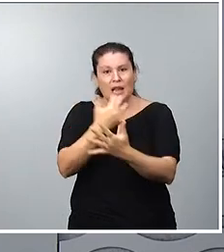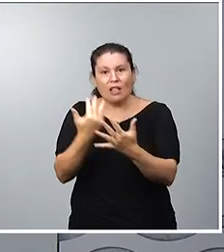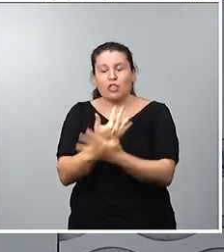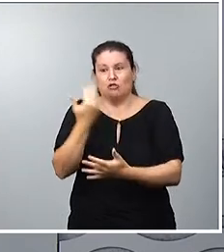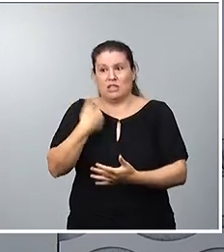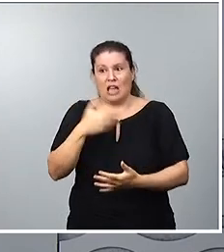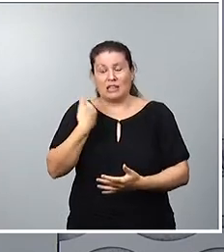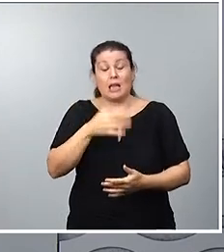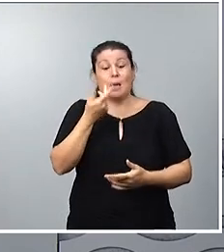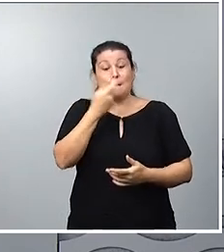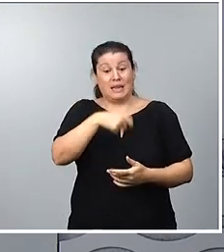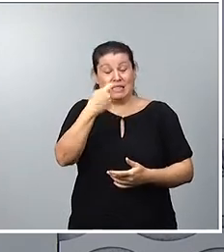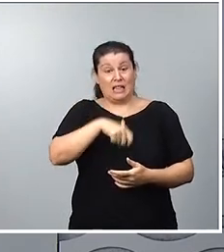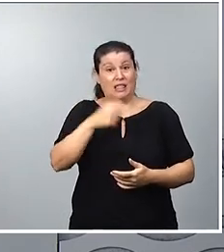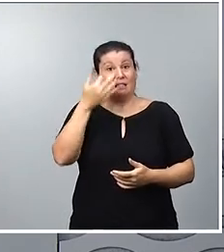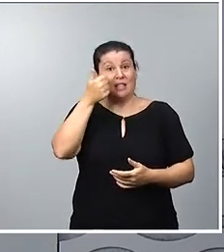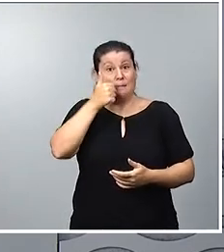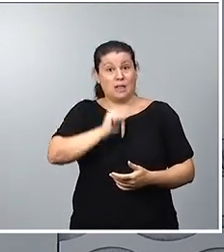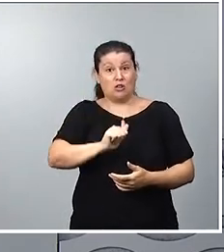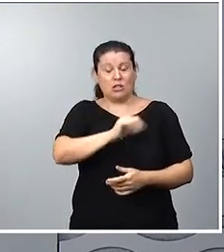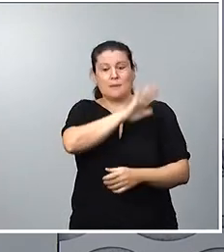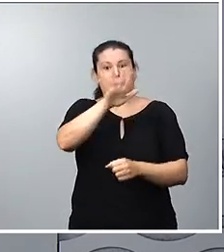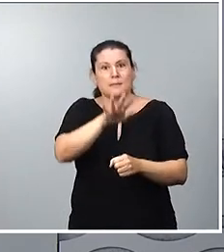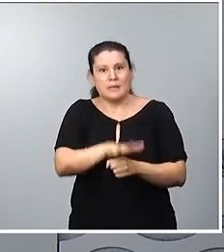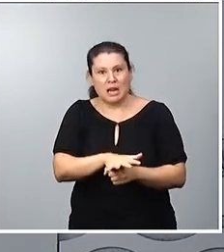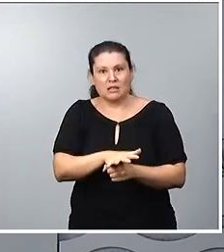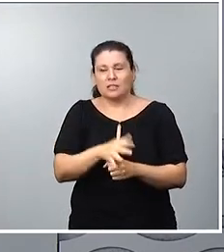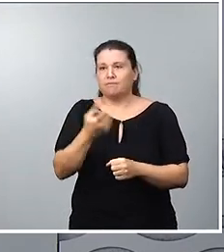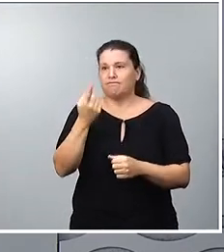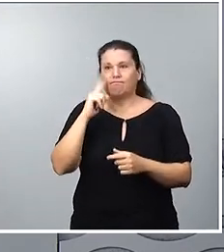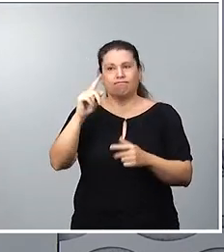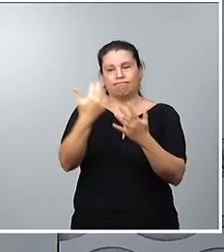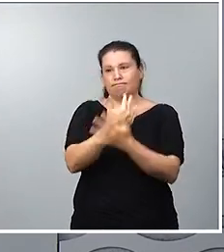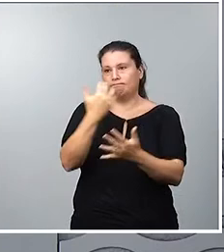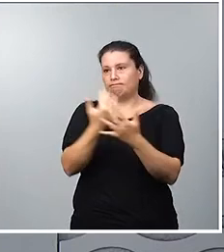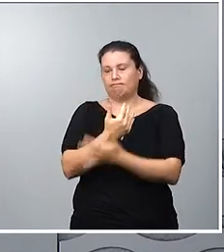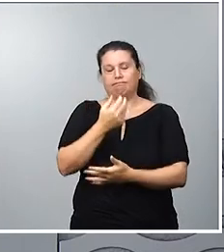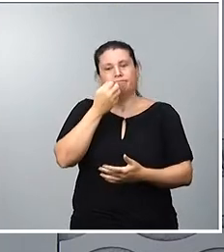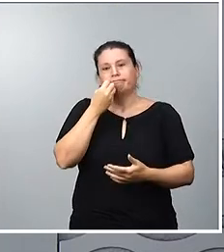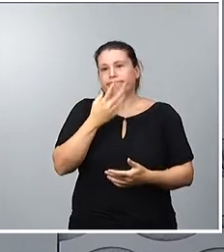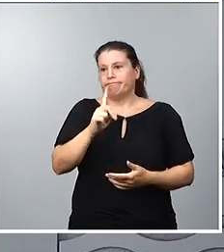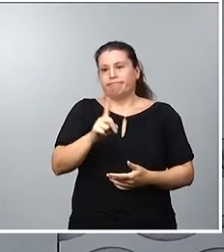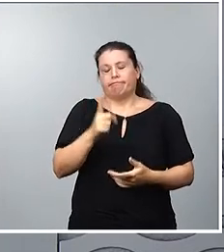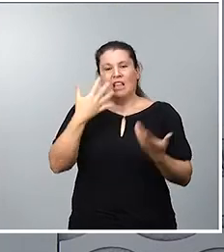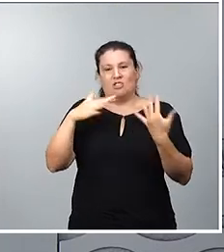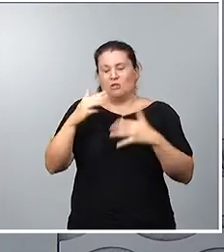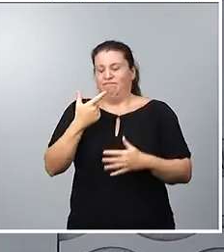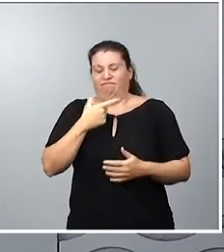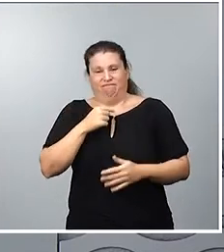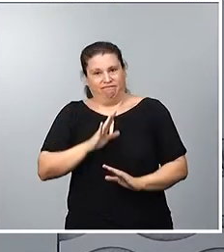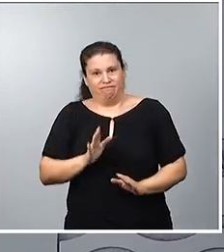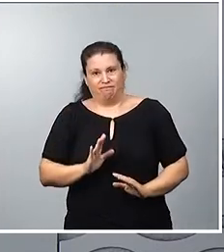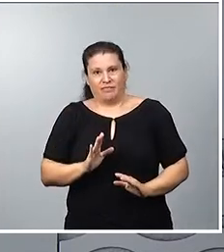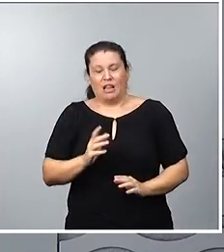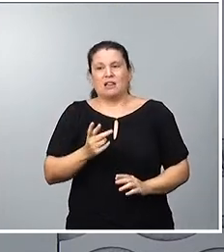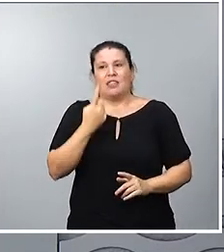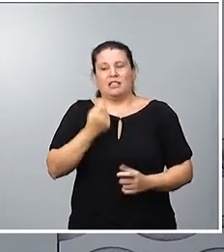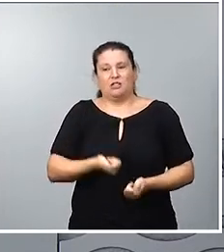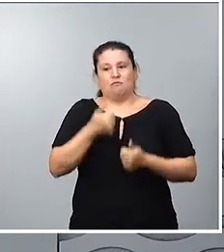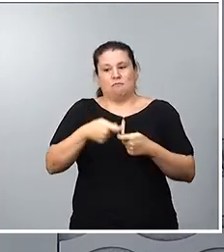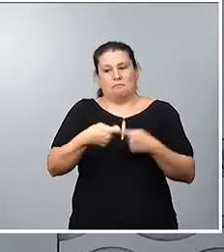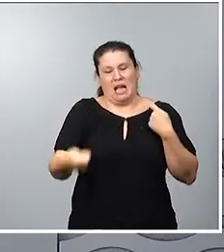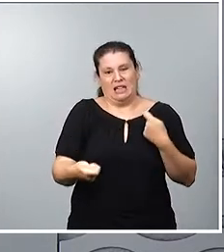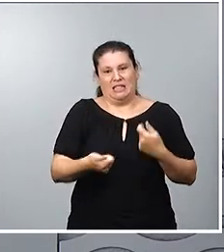propio presidente del gobierno, el martes, considera insuficientes las explicaciones y excusas ofrecidas y pide que se den más pasos.